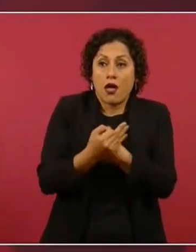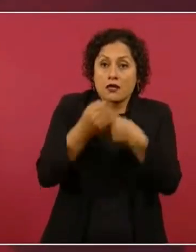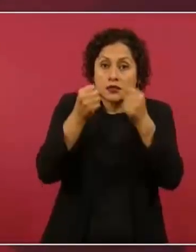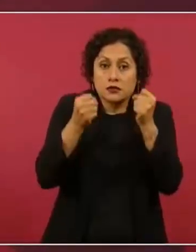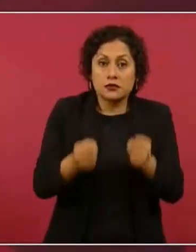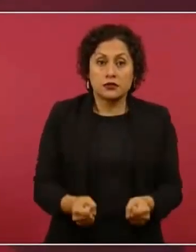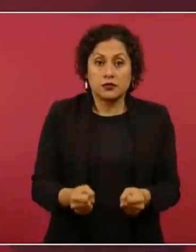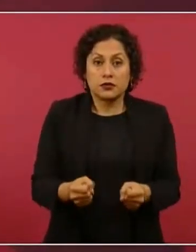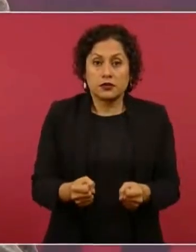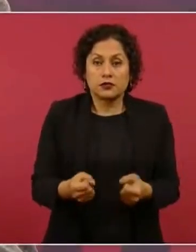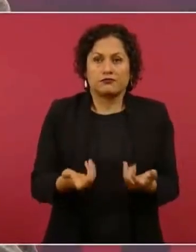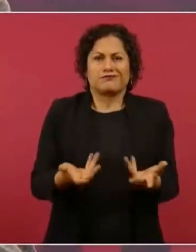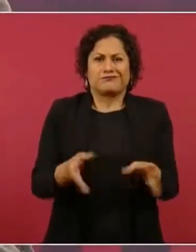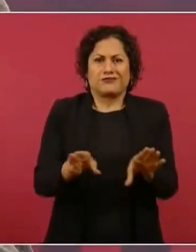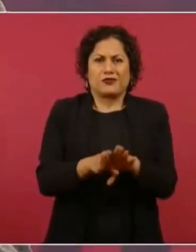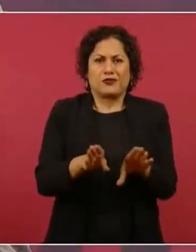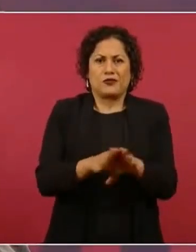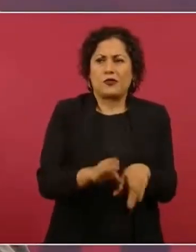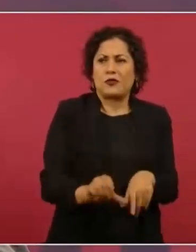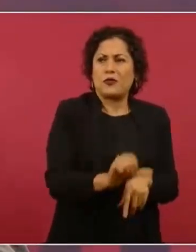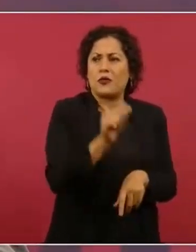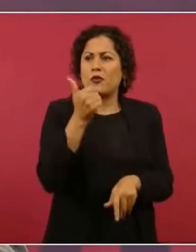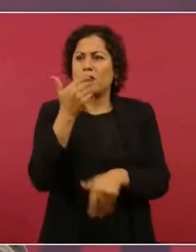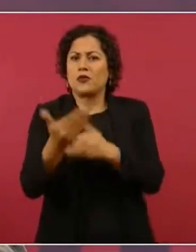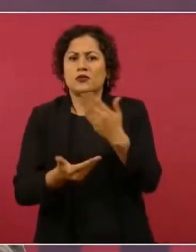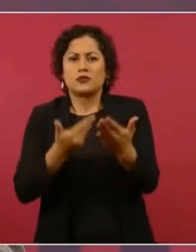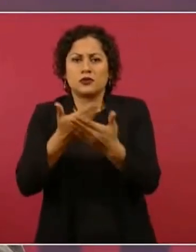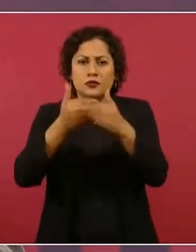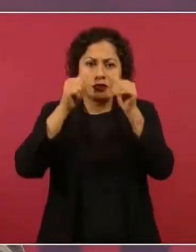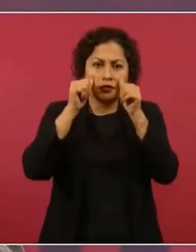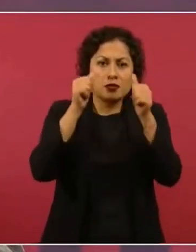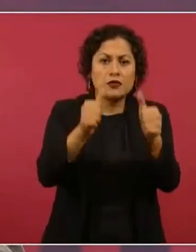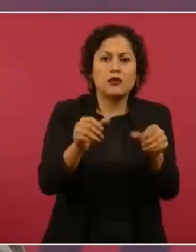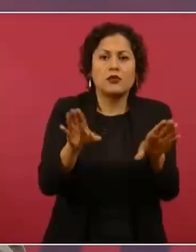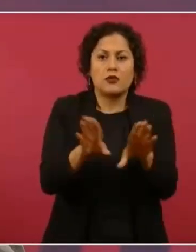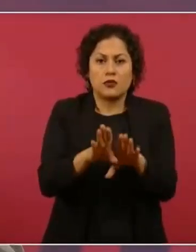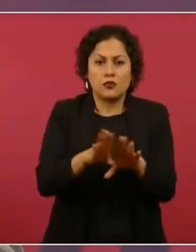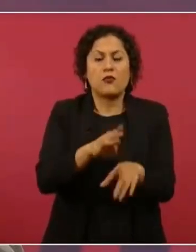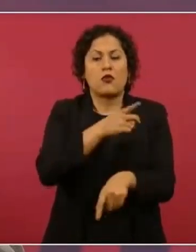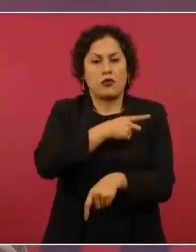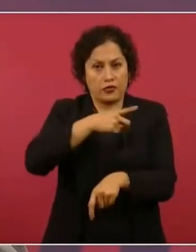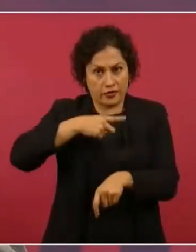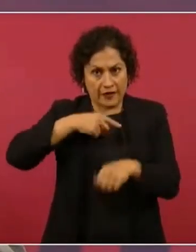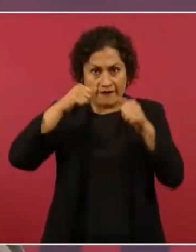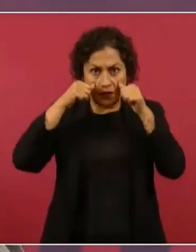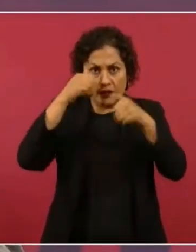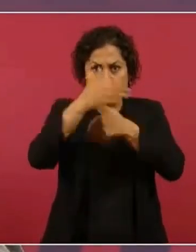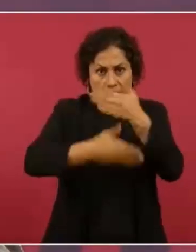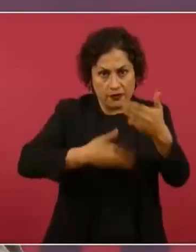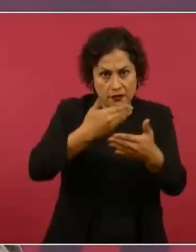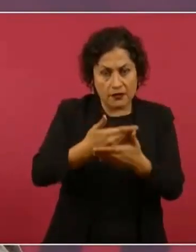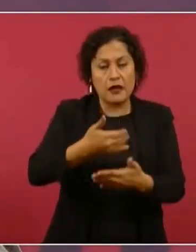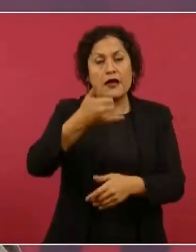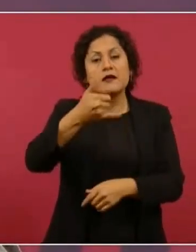con atención médica, cuente con medicamentos y de manera gratuita.